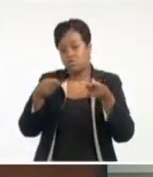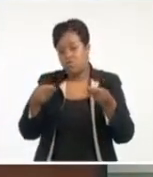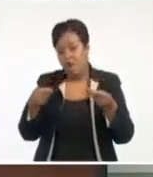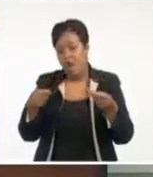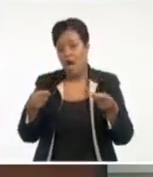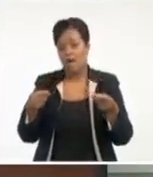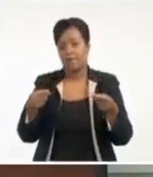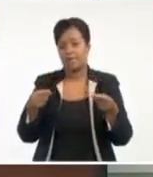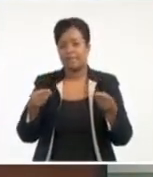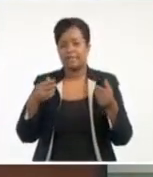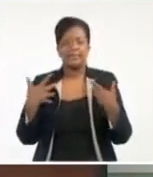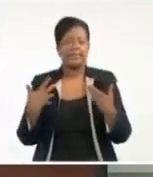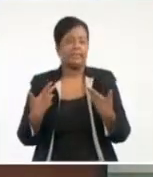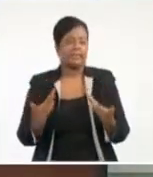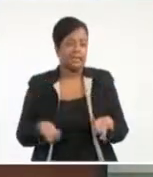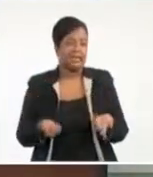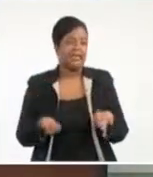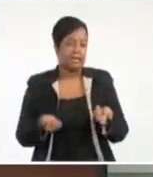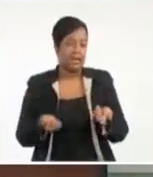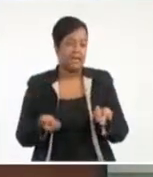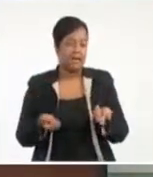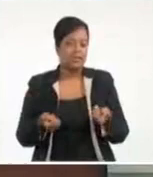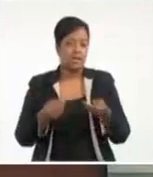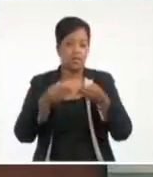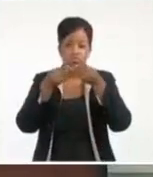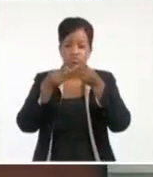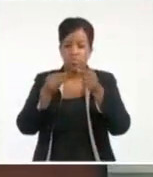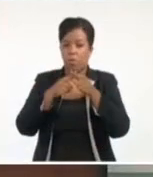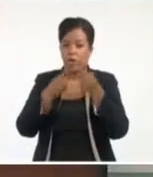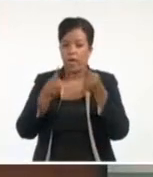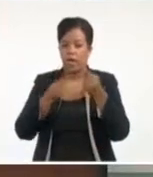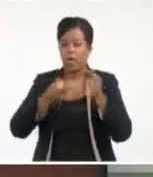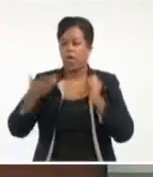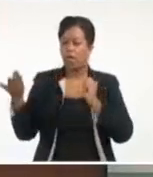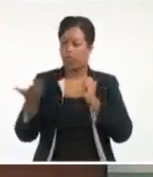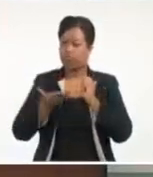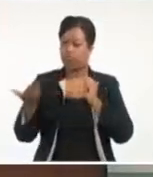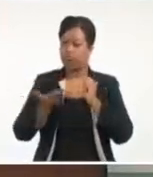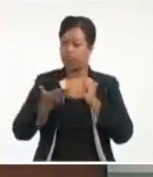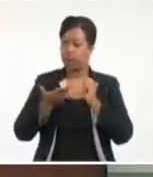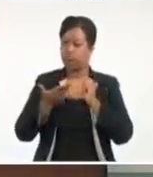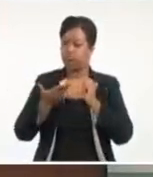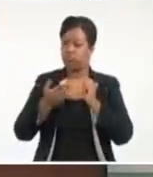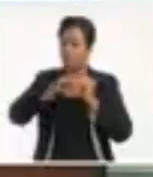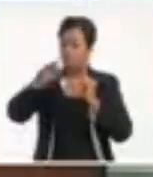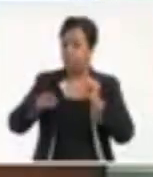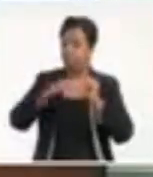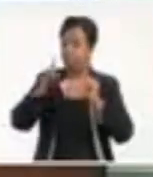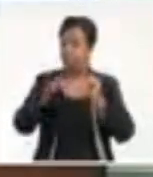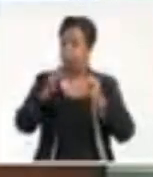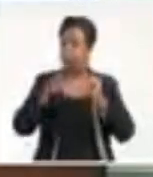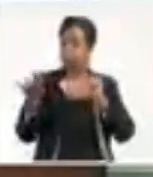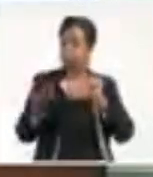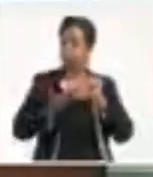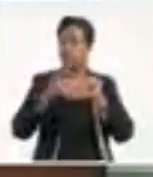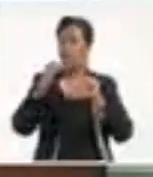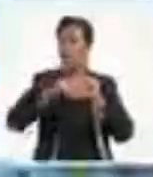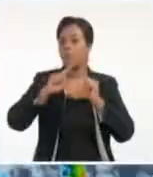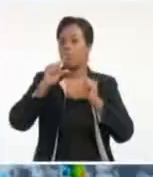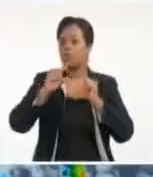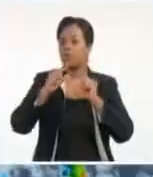lo que pasa? Que se está moviendo muy rápido. Ahora ha disminuido un poco su velocidad de traslación.